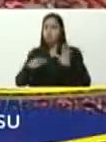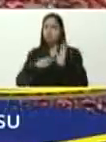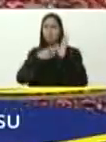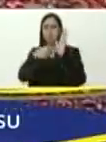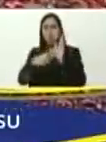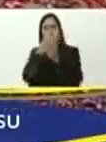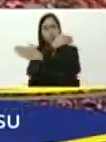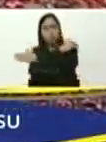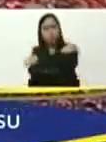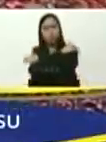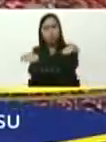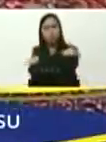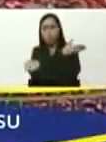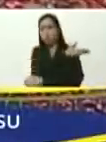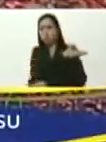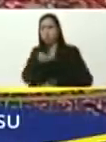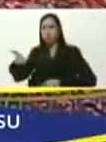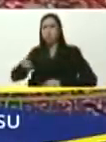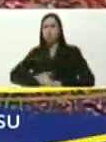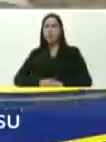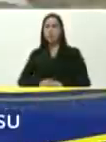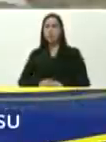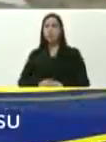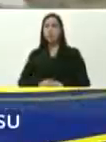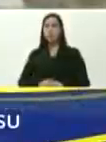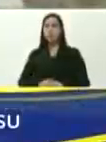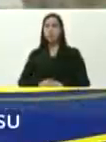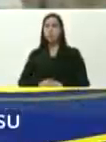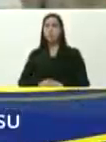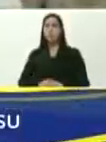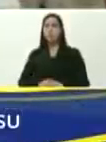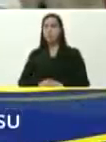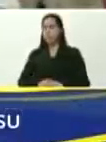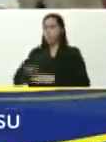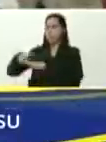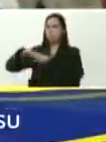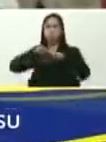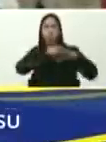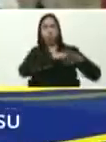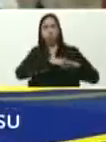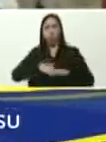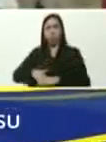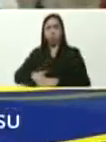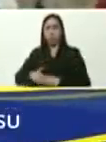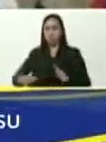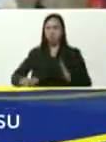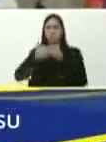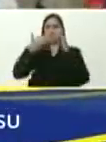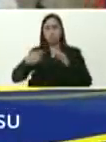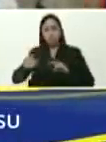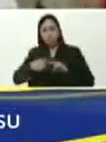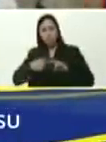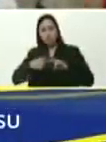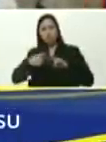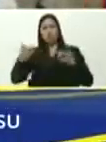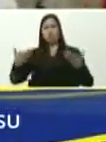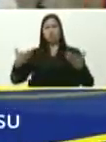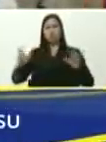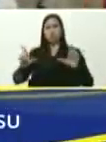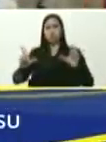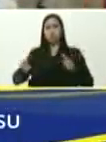los felicito, de verdad, hay mal hablados, por ahí, que siempre quieren, atacar, a venezolanas, televisión,